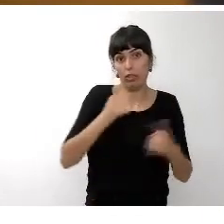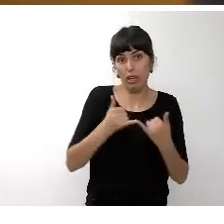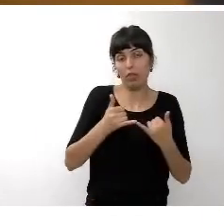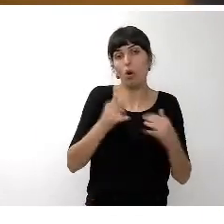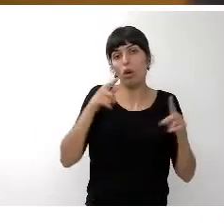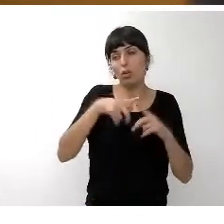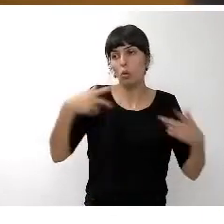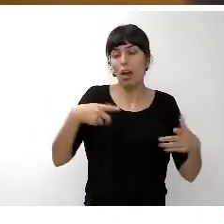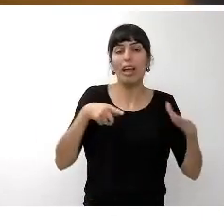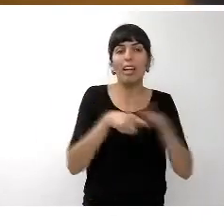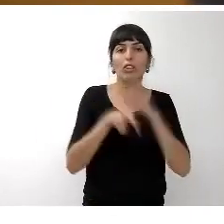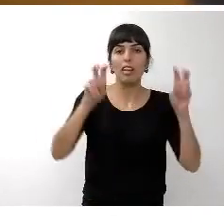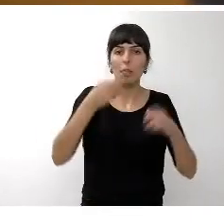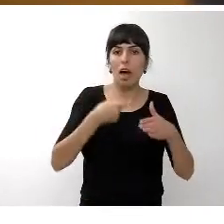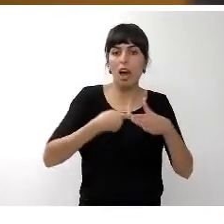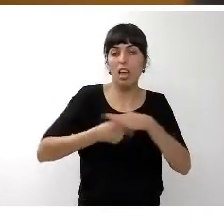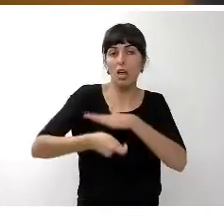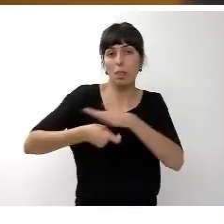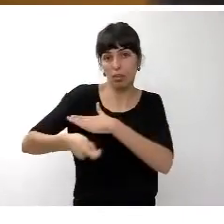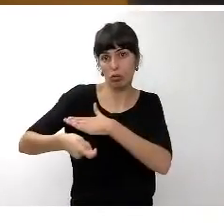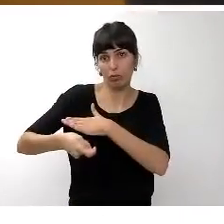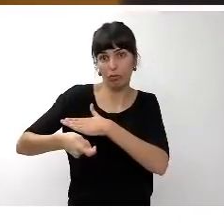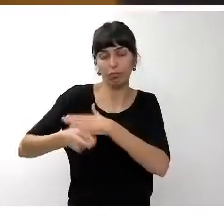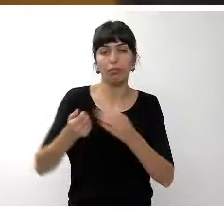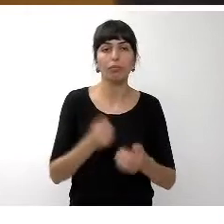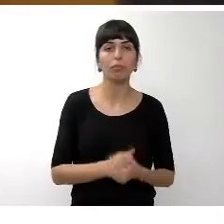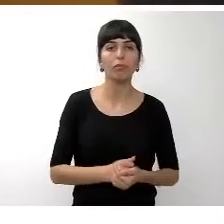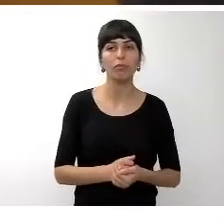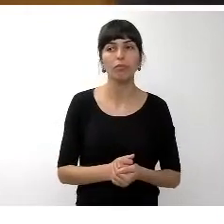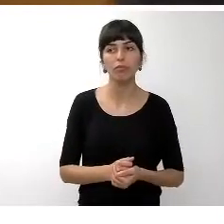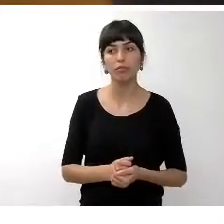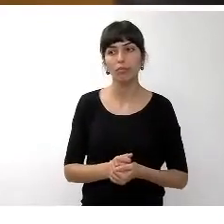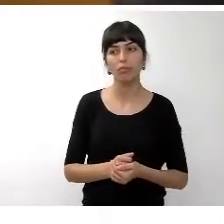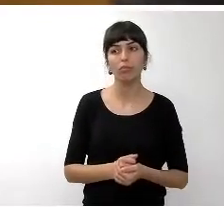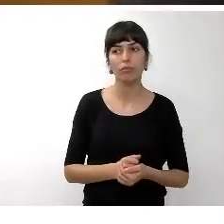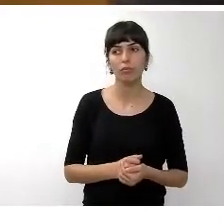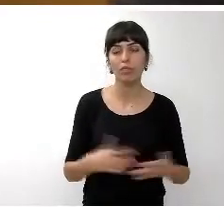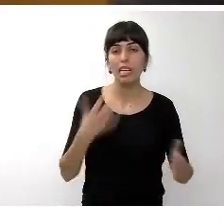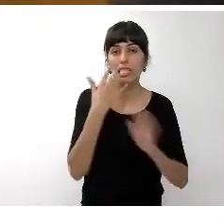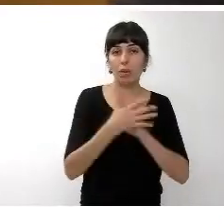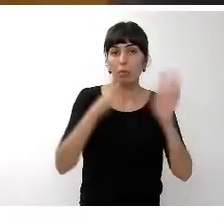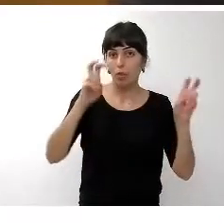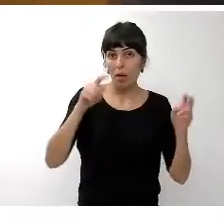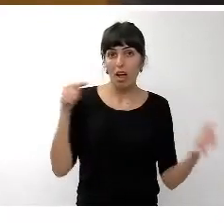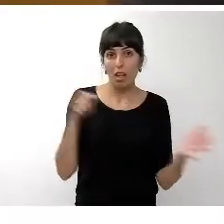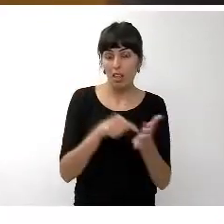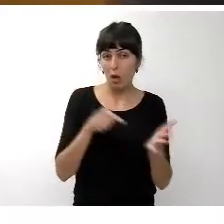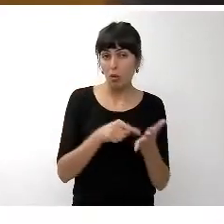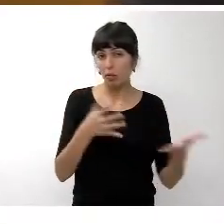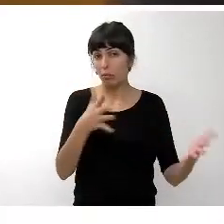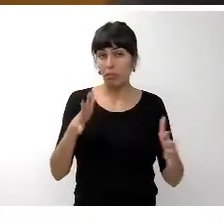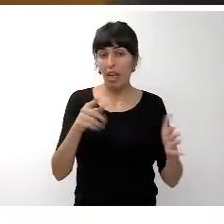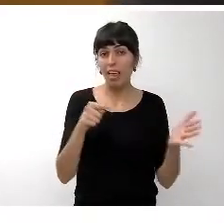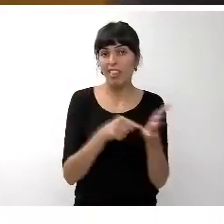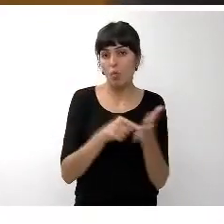de inversión adicionales a estos 150 millones que antes mencionaron si hablamos de la deuda la estimación de deuda